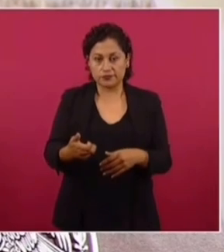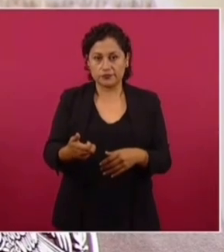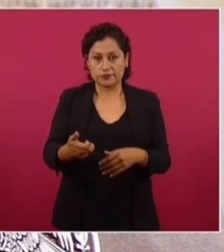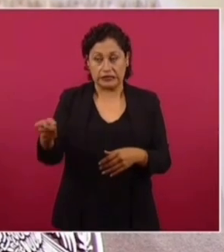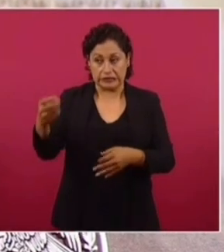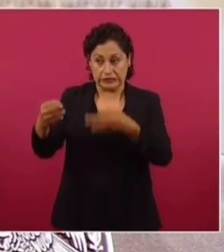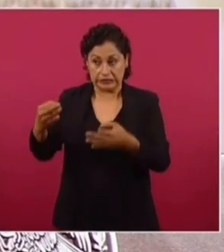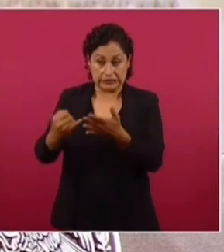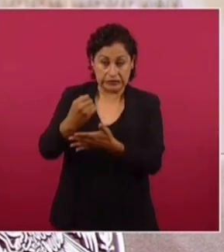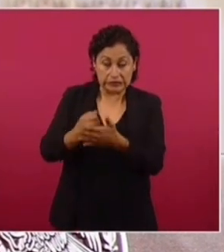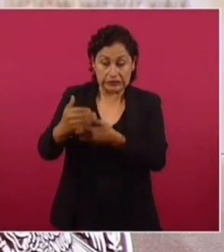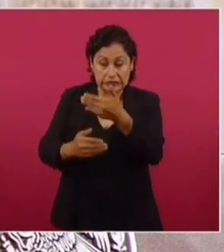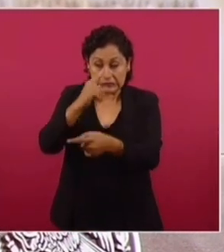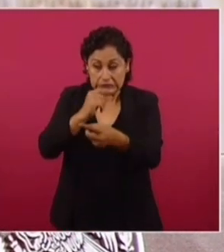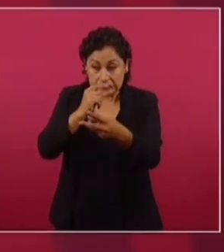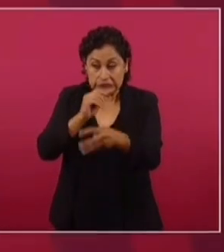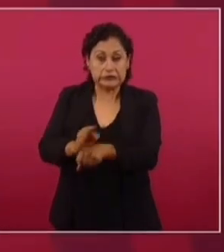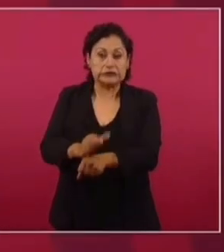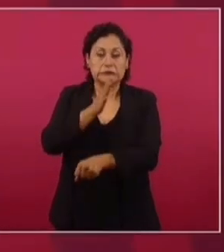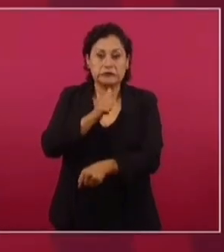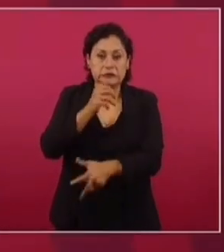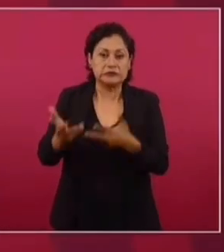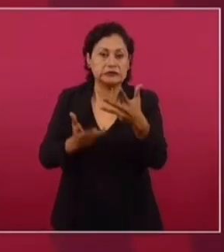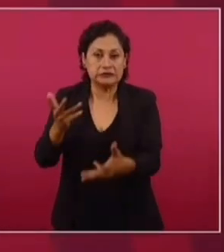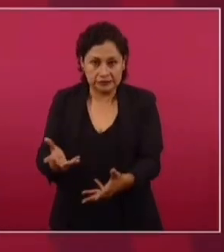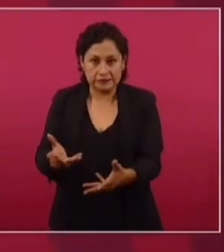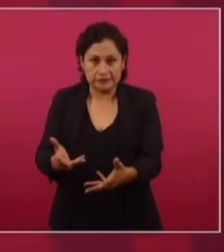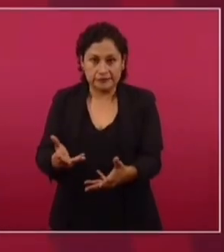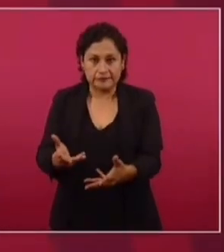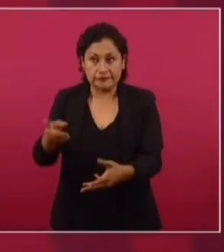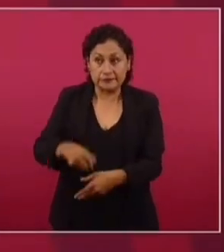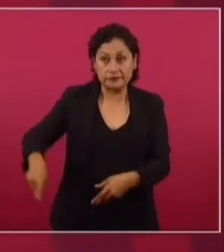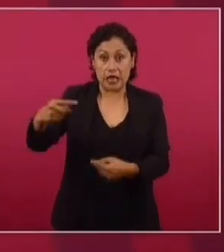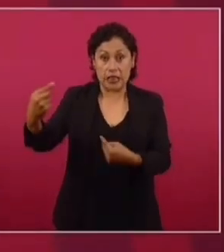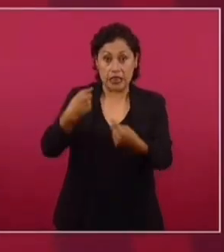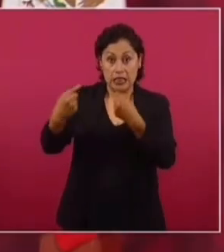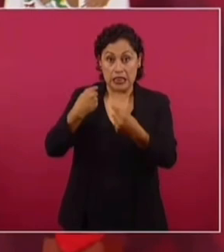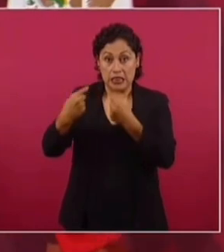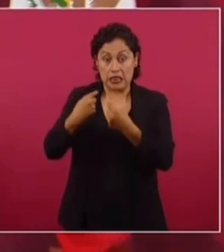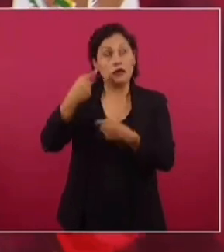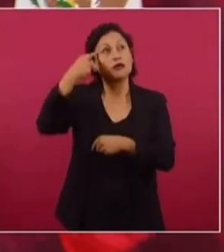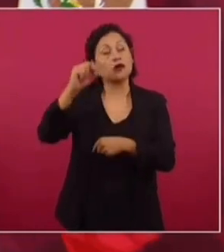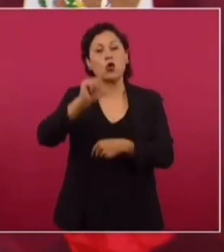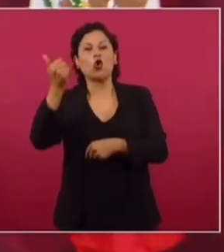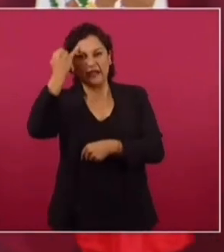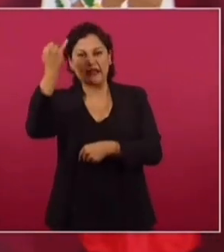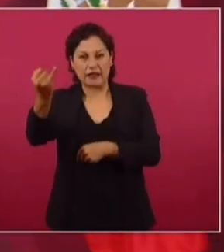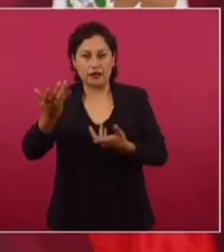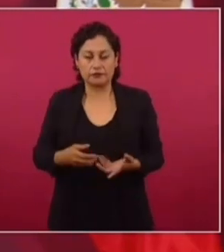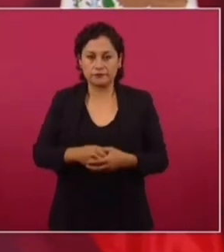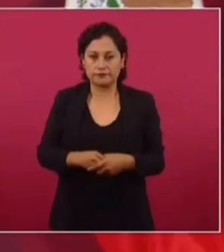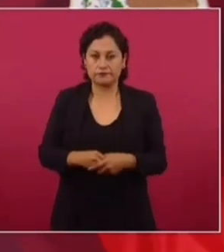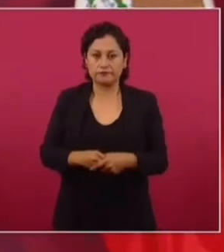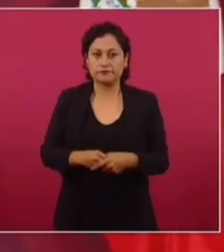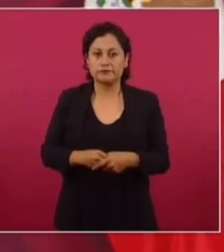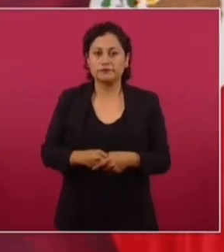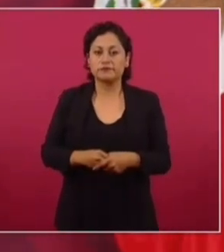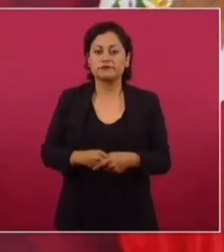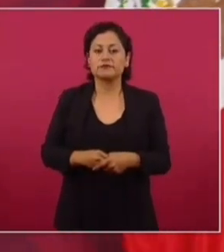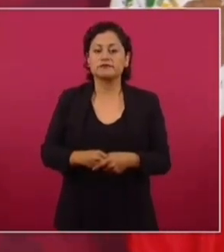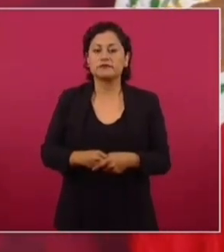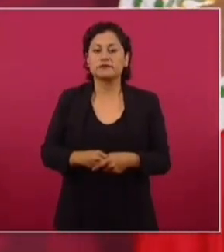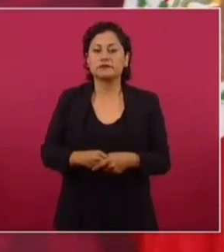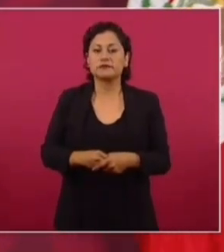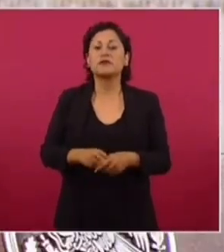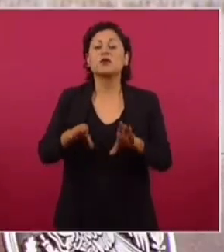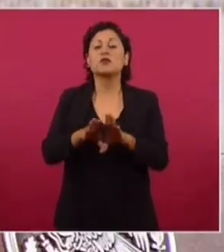todos nuestros opositores, ahora una nueva lanzada, ya no